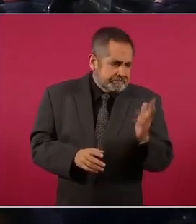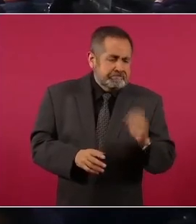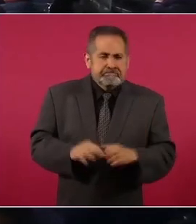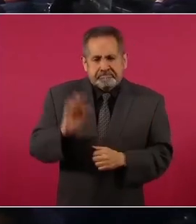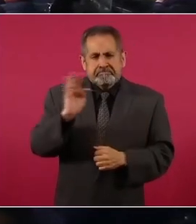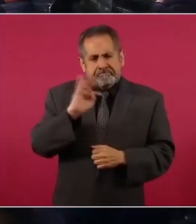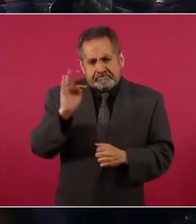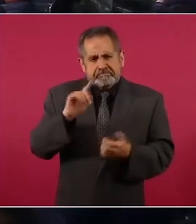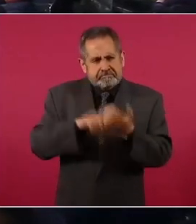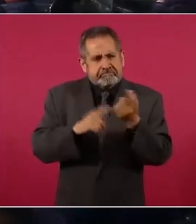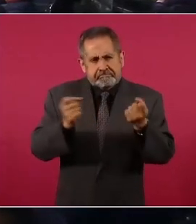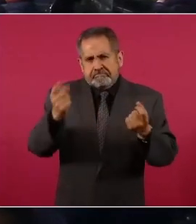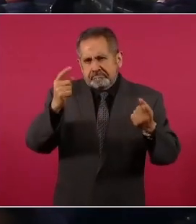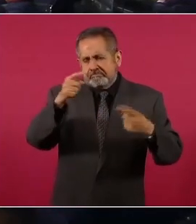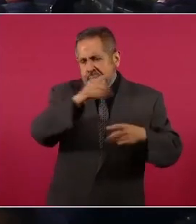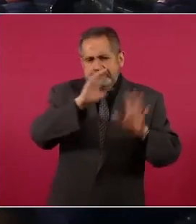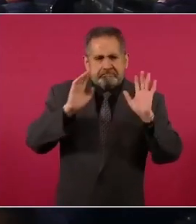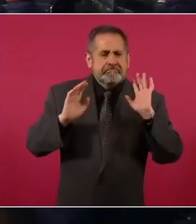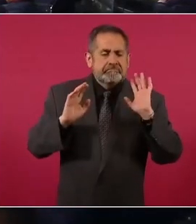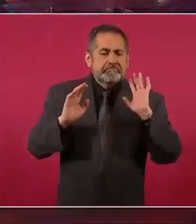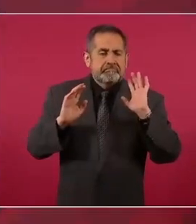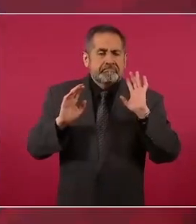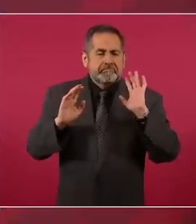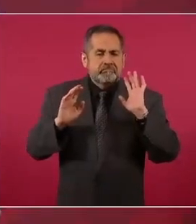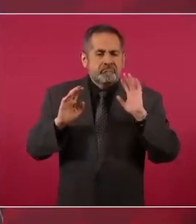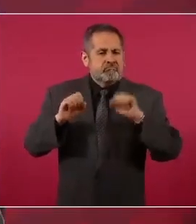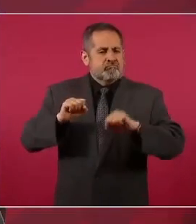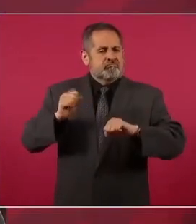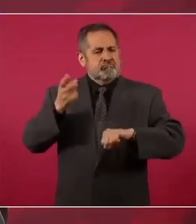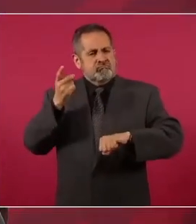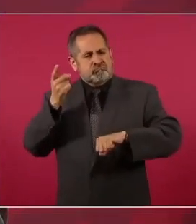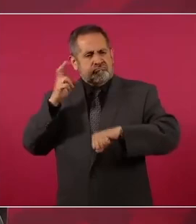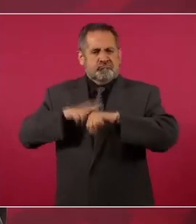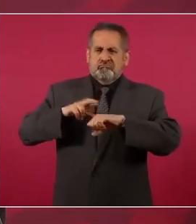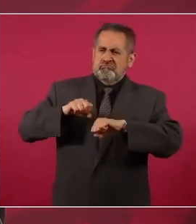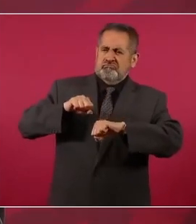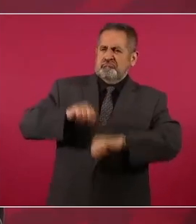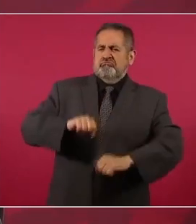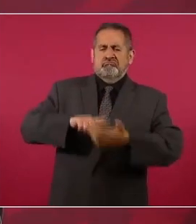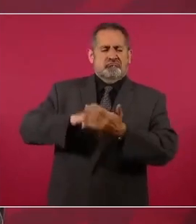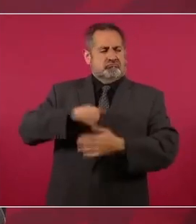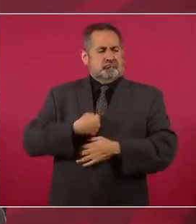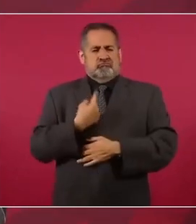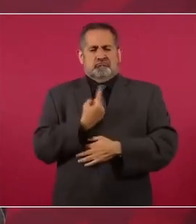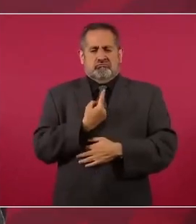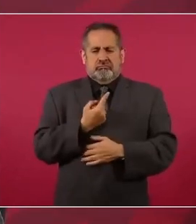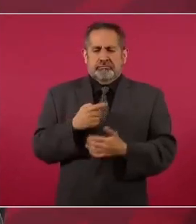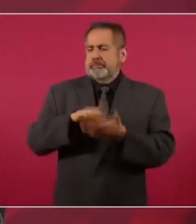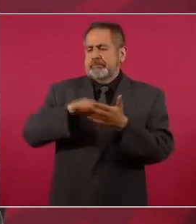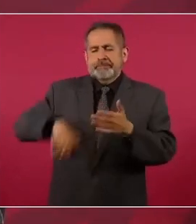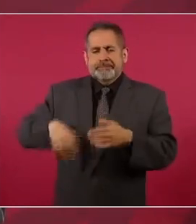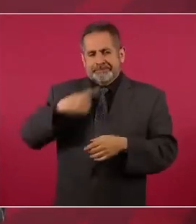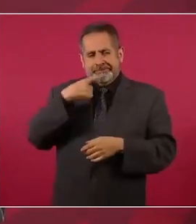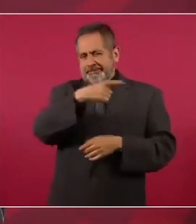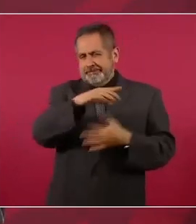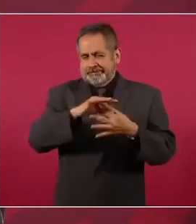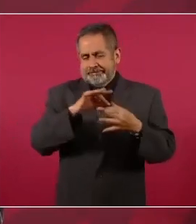cuando se trata de dictaduras. Por ejemplo, él